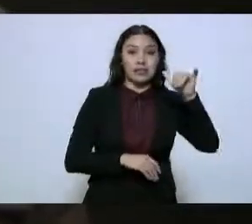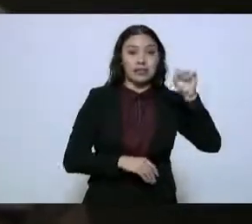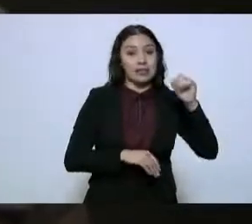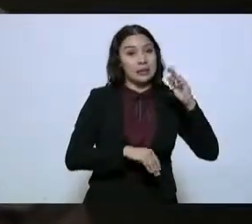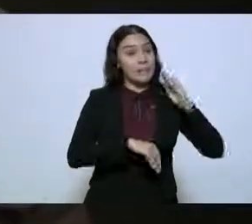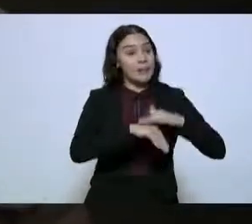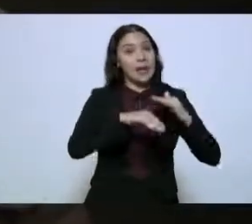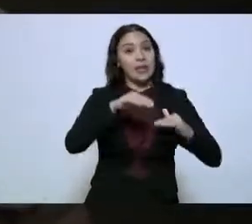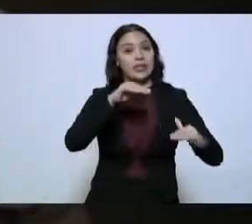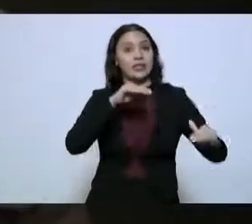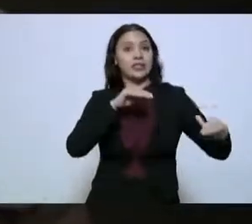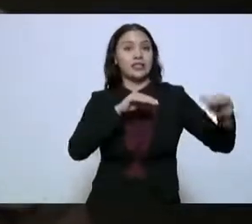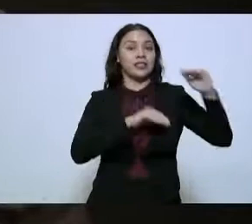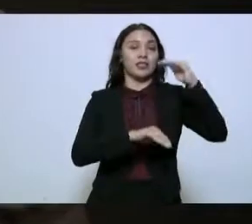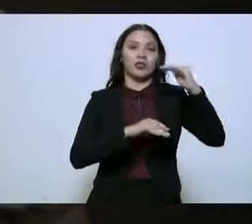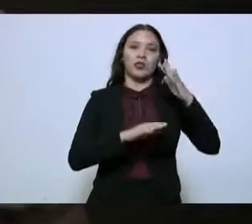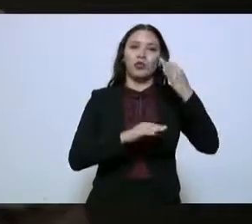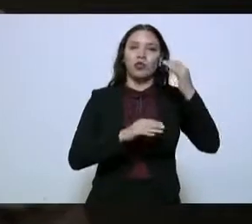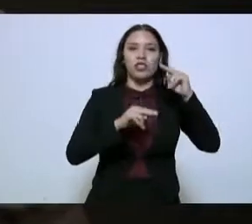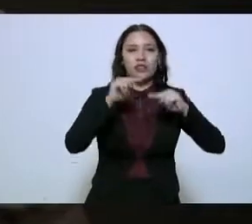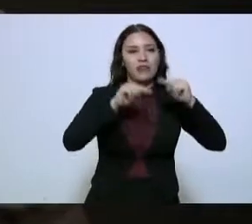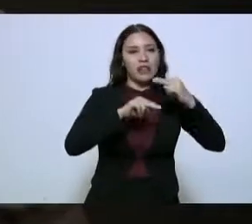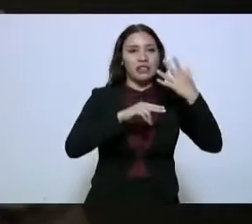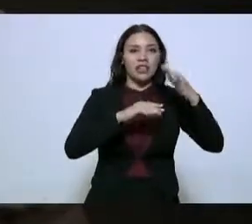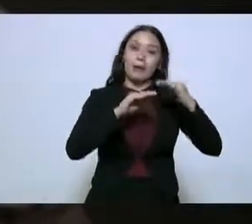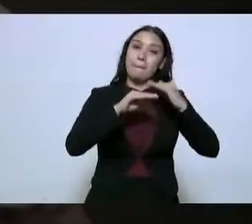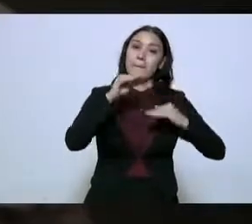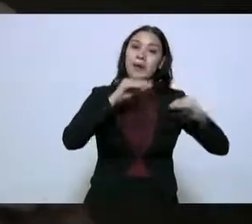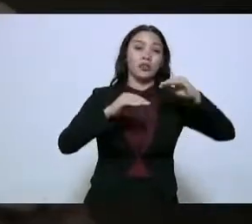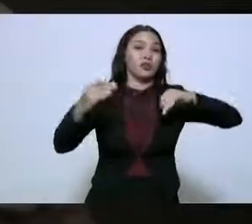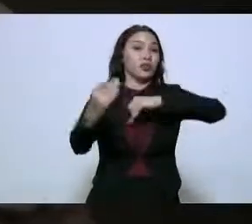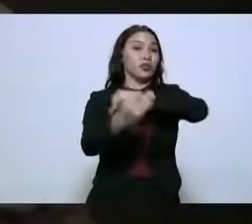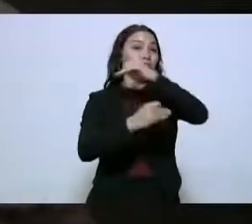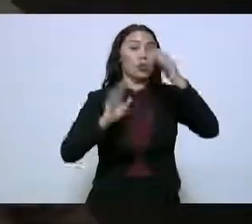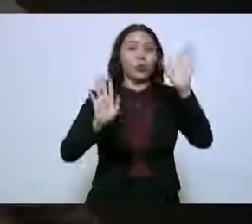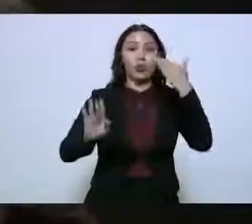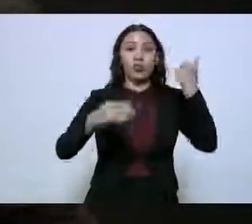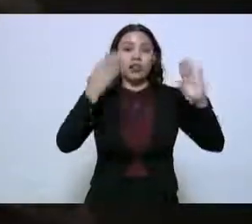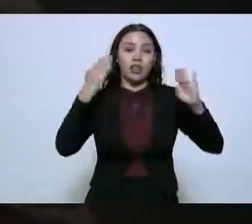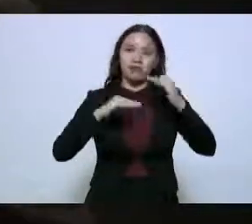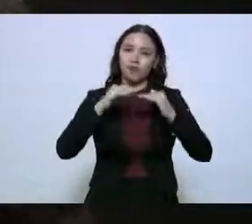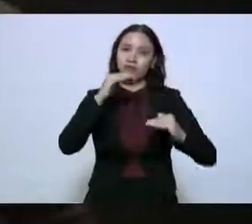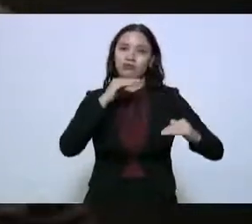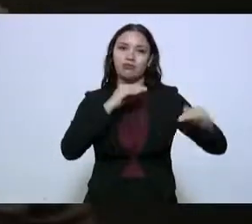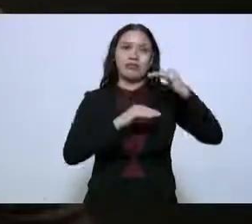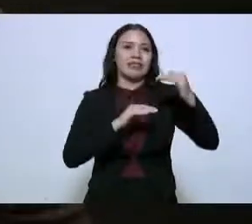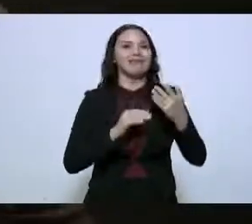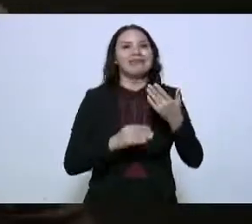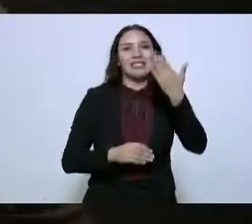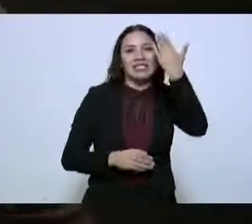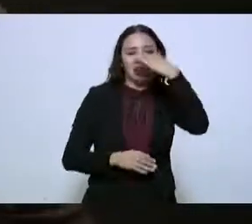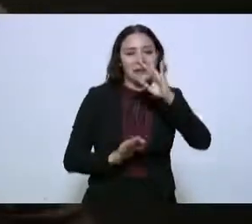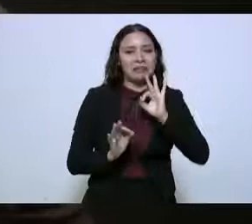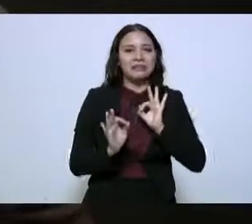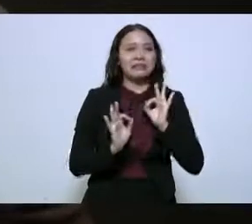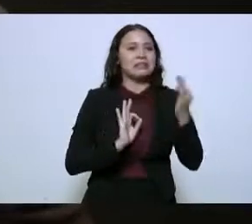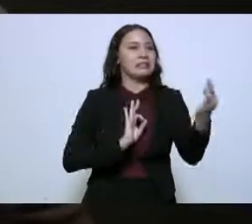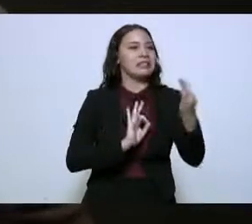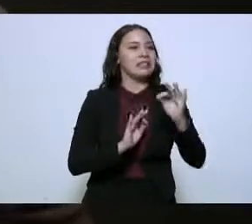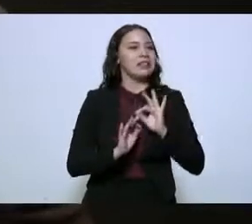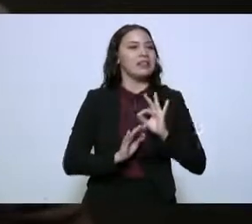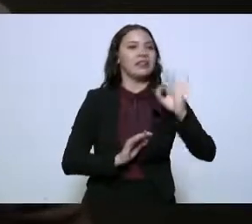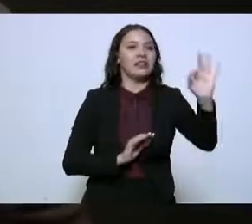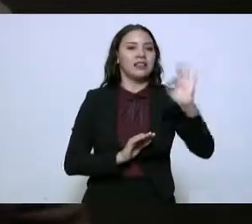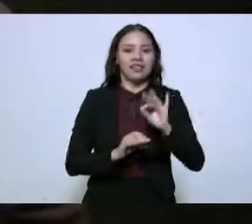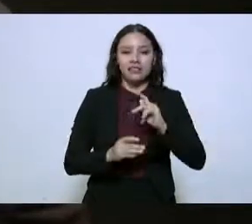encima de la mayor parte de las instituciones de educación superior casi de todos los continentes y la tenemos a menos de 100 kilómetros